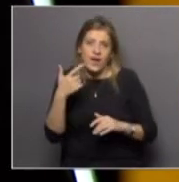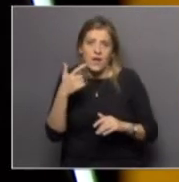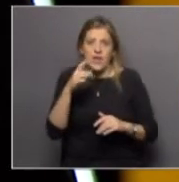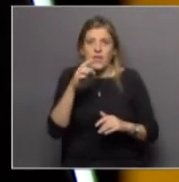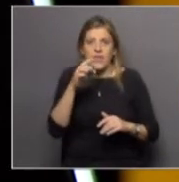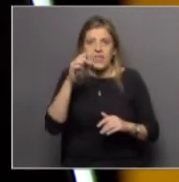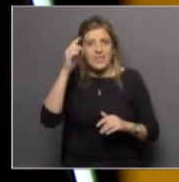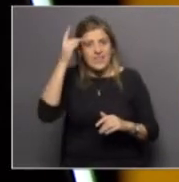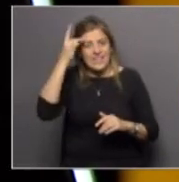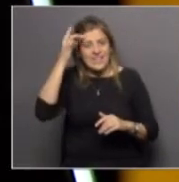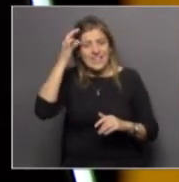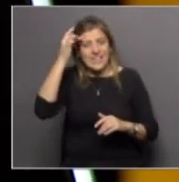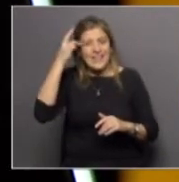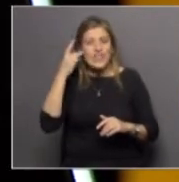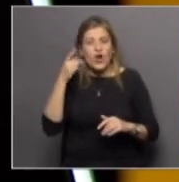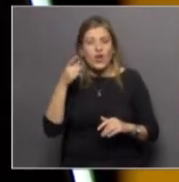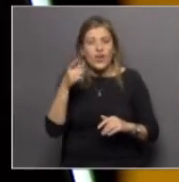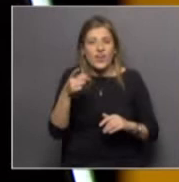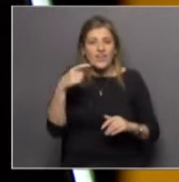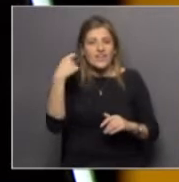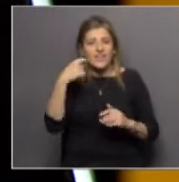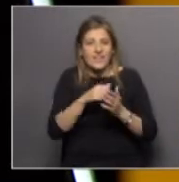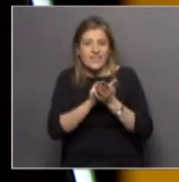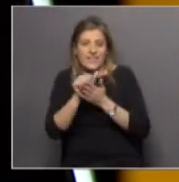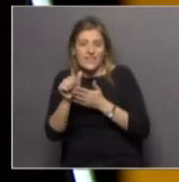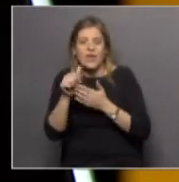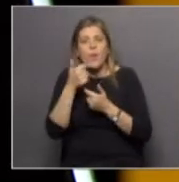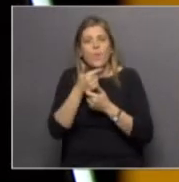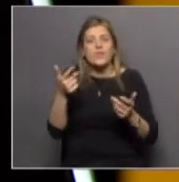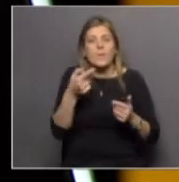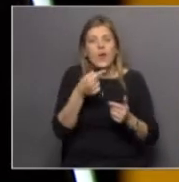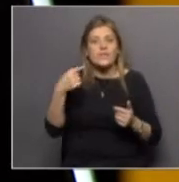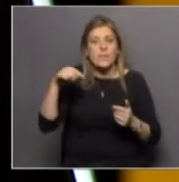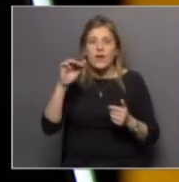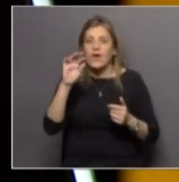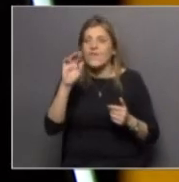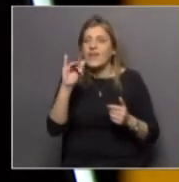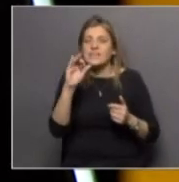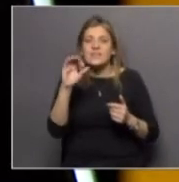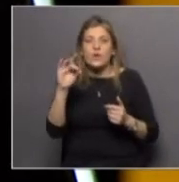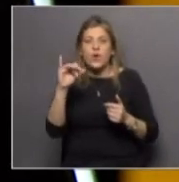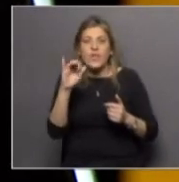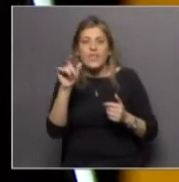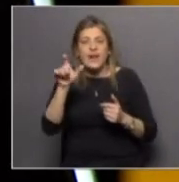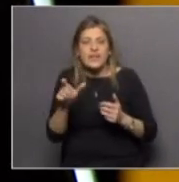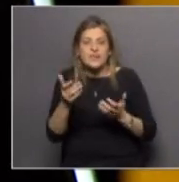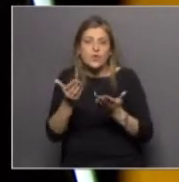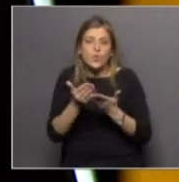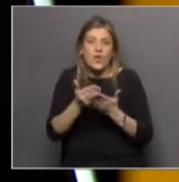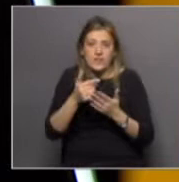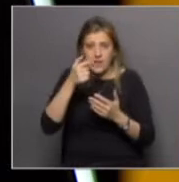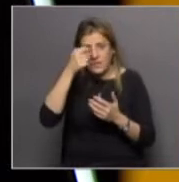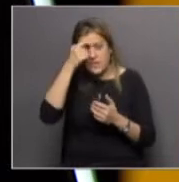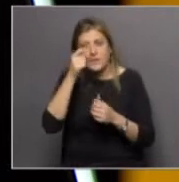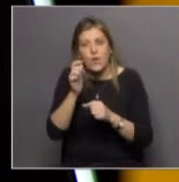tiktok que algo que no habíamos hecho lo hicimos insisto lo mostramos la semana pasada Juan Francisco Idiarte es estudiante de ciencias